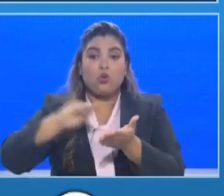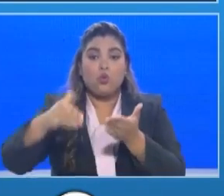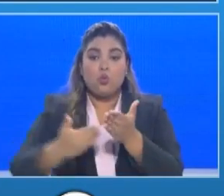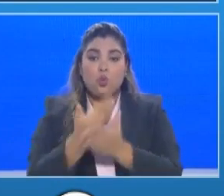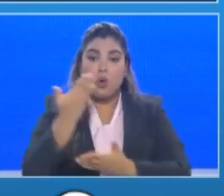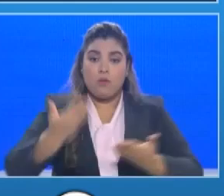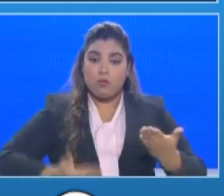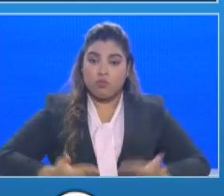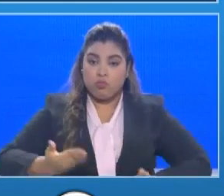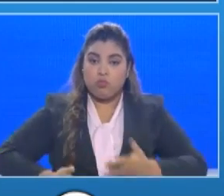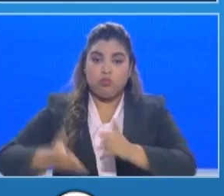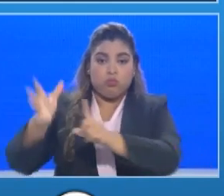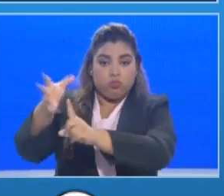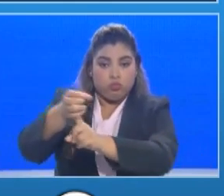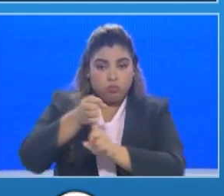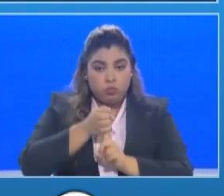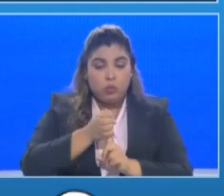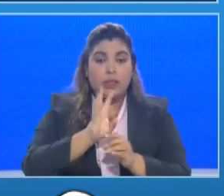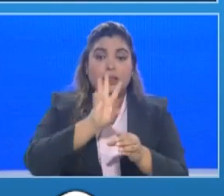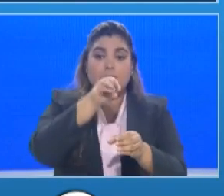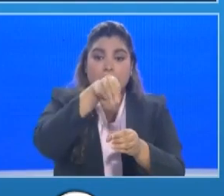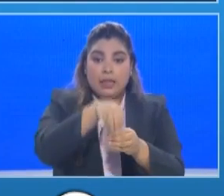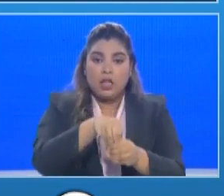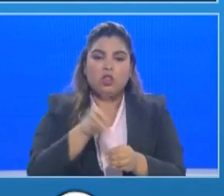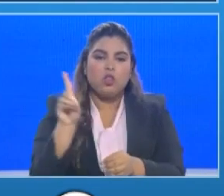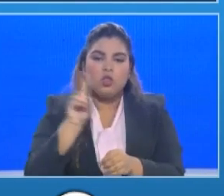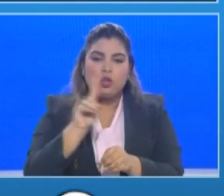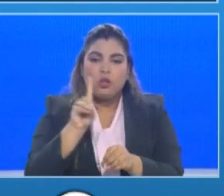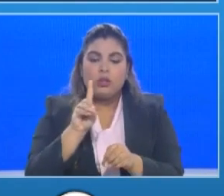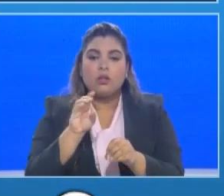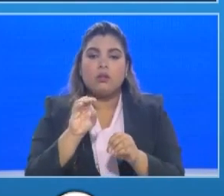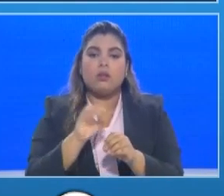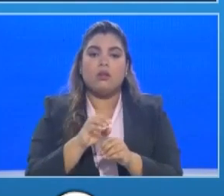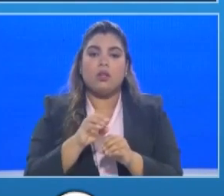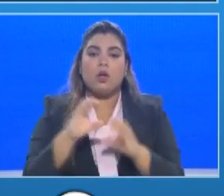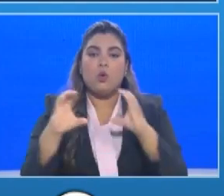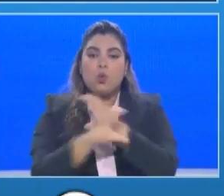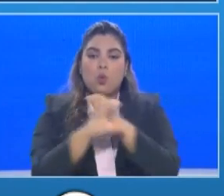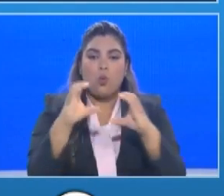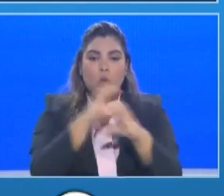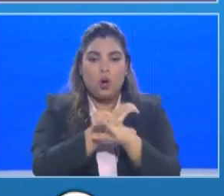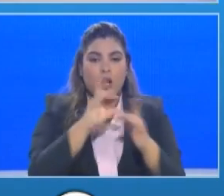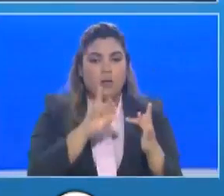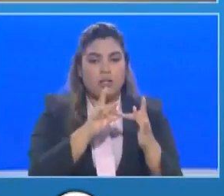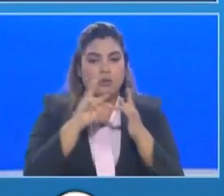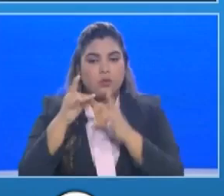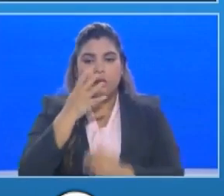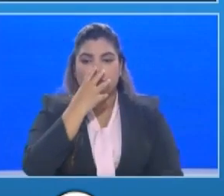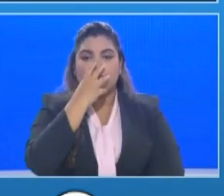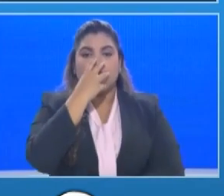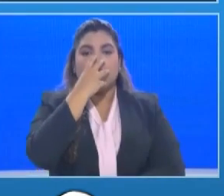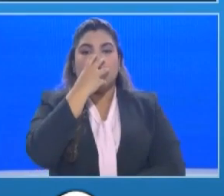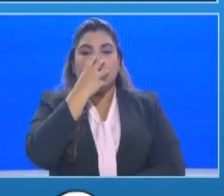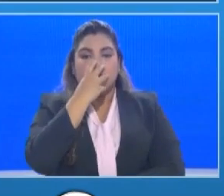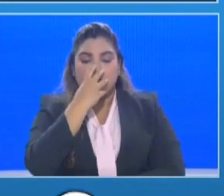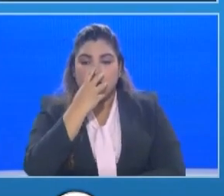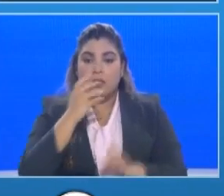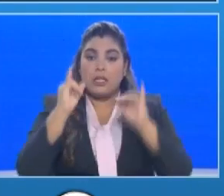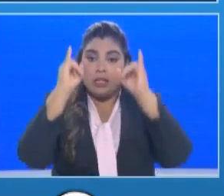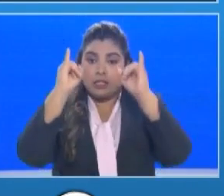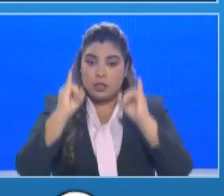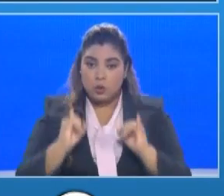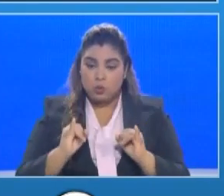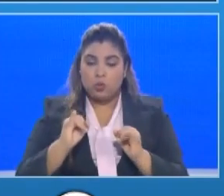está laborando dentro de la unidad respiratoria del Instituto Nacional de Medicina